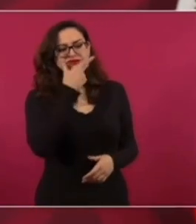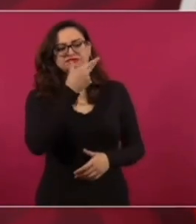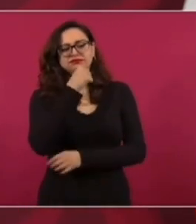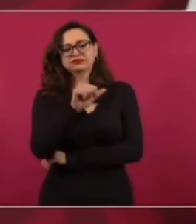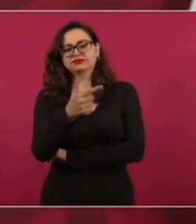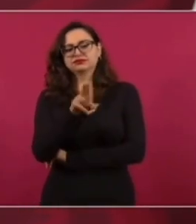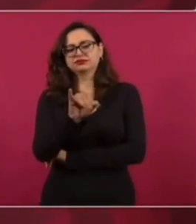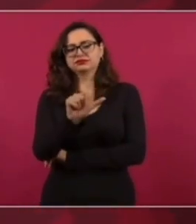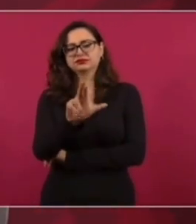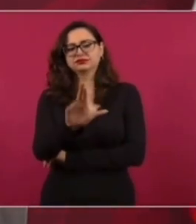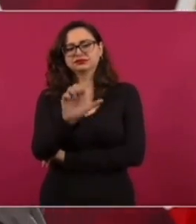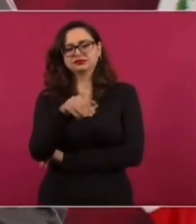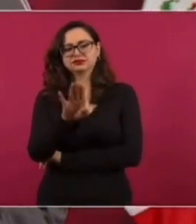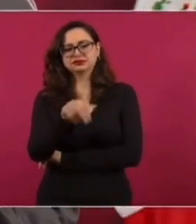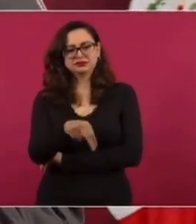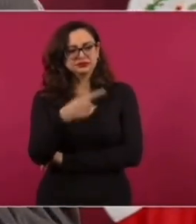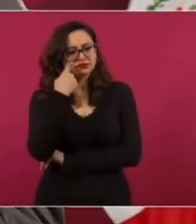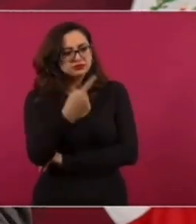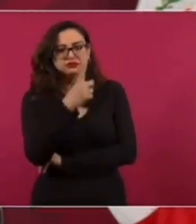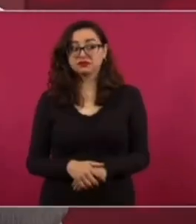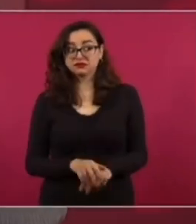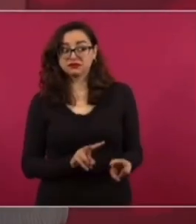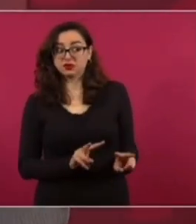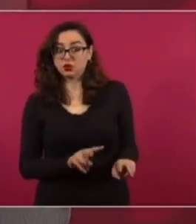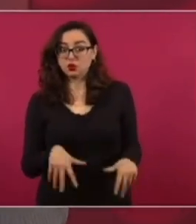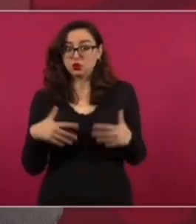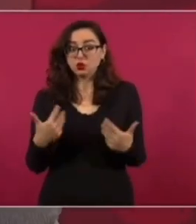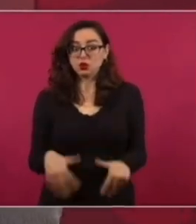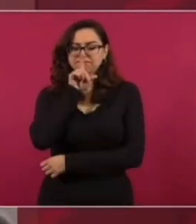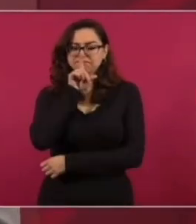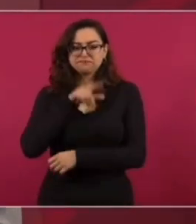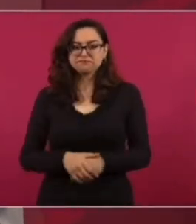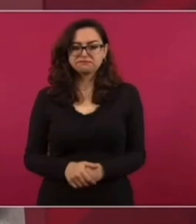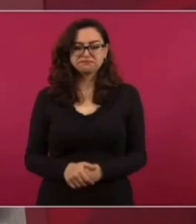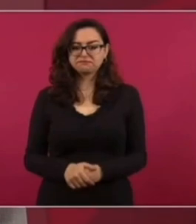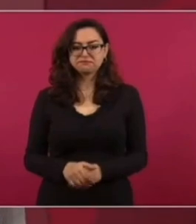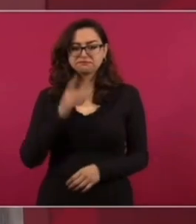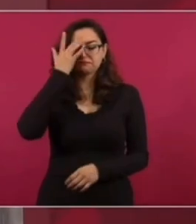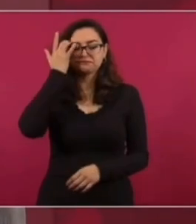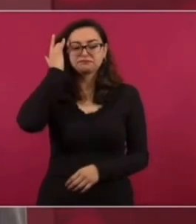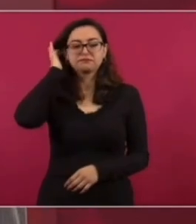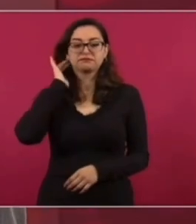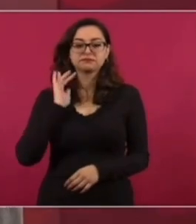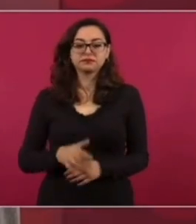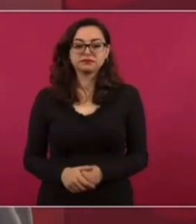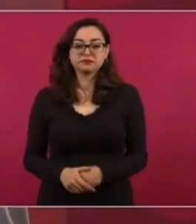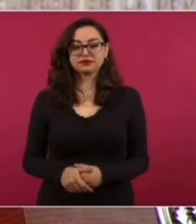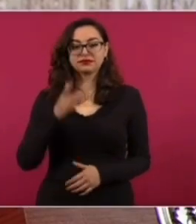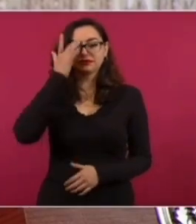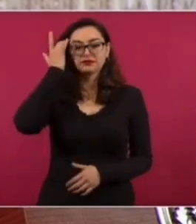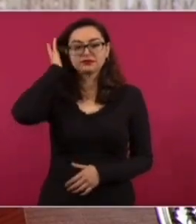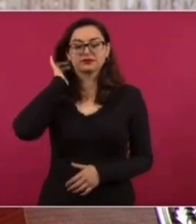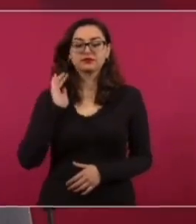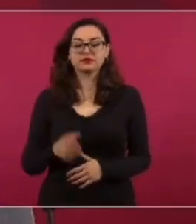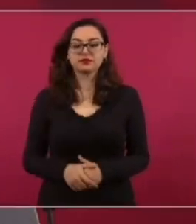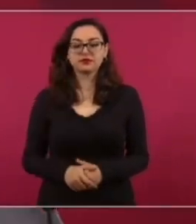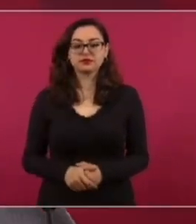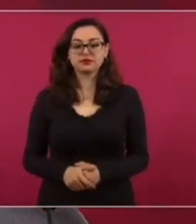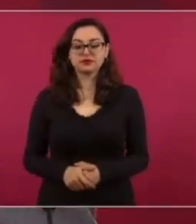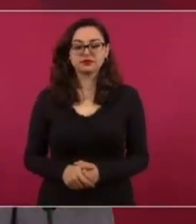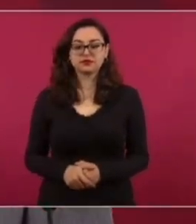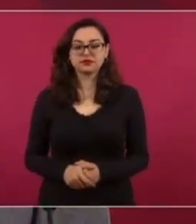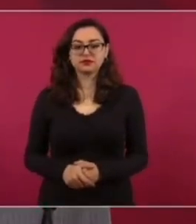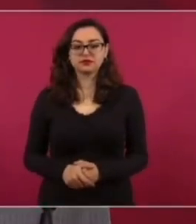descompuesto. Creo que por lo de Ayotzinapa. Yo tengo la costumbre de escribir. Y si ustedes